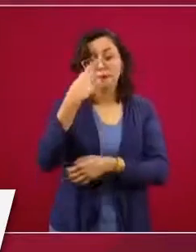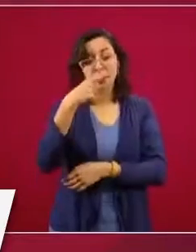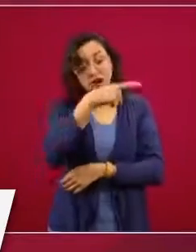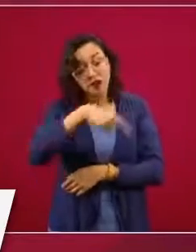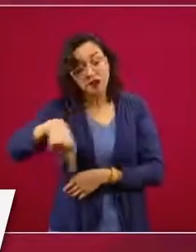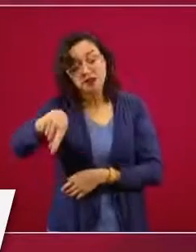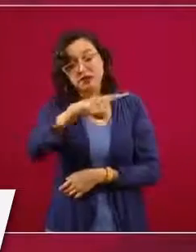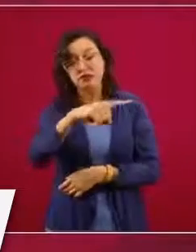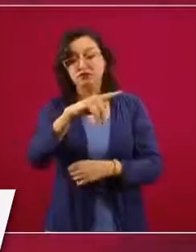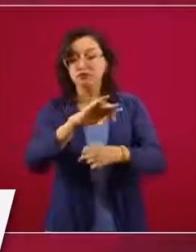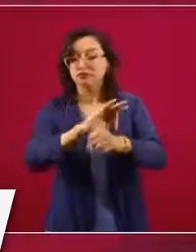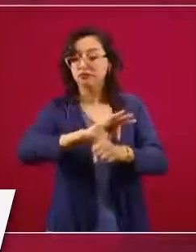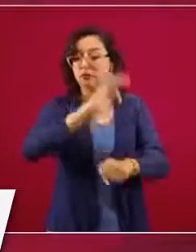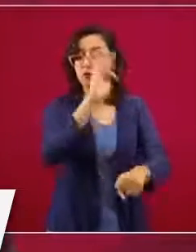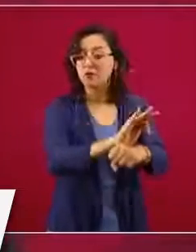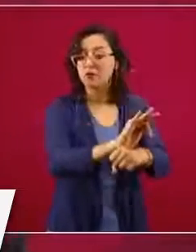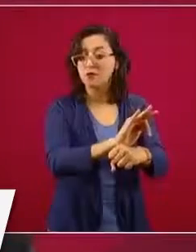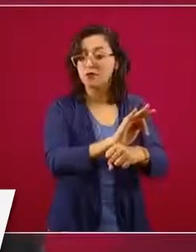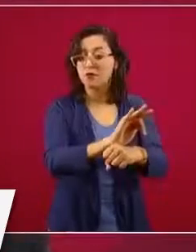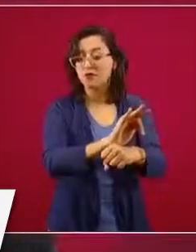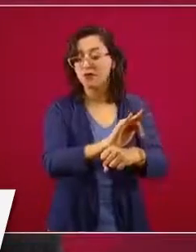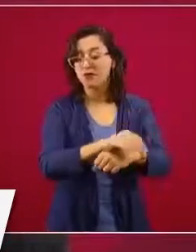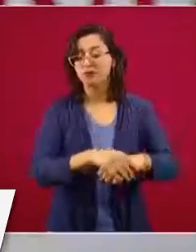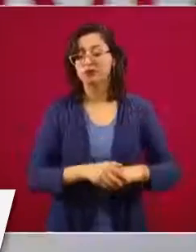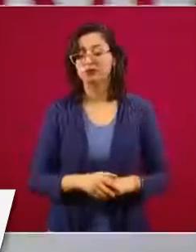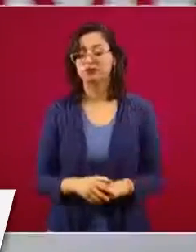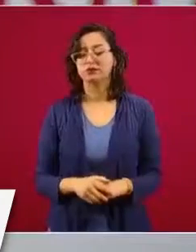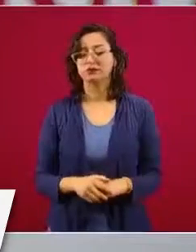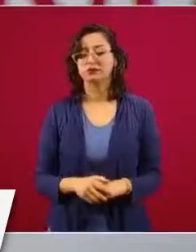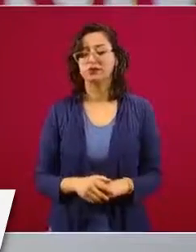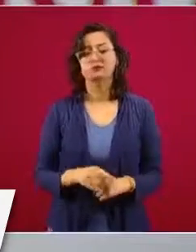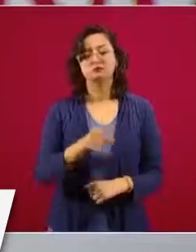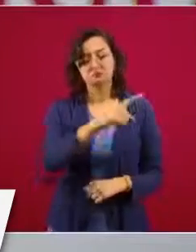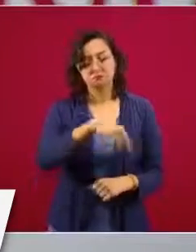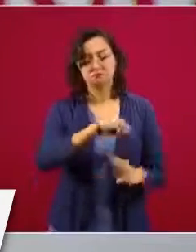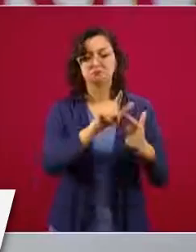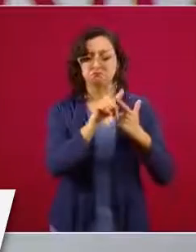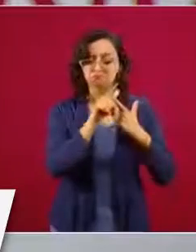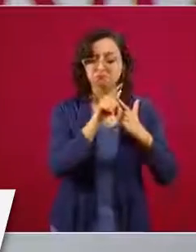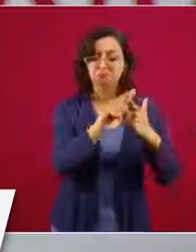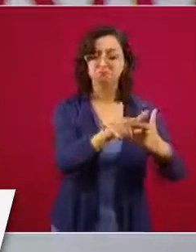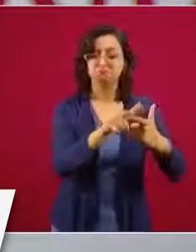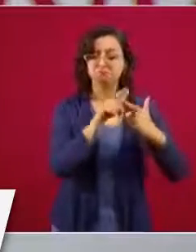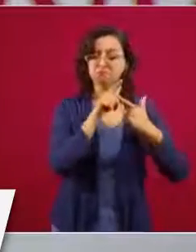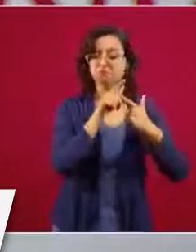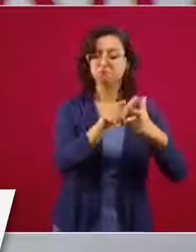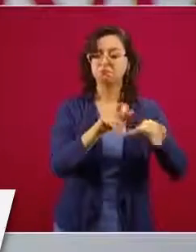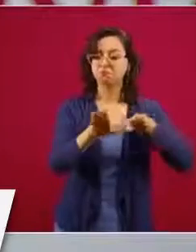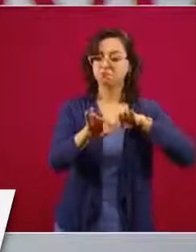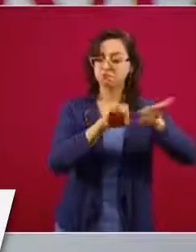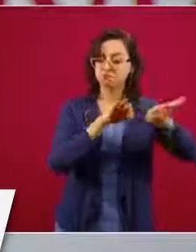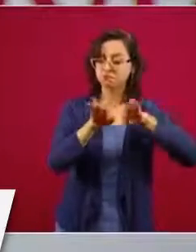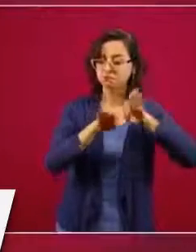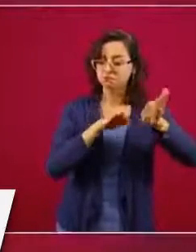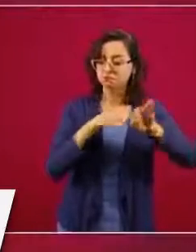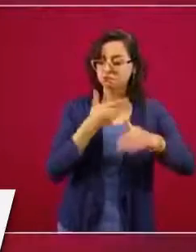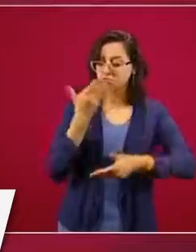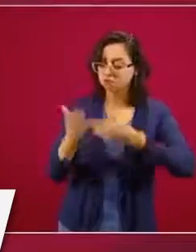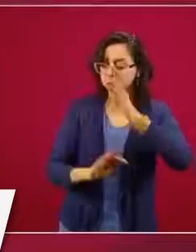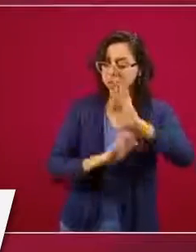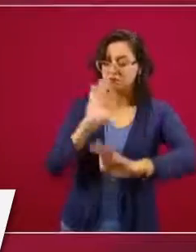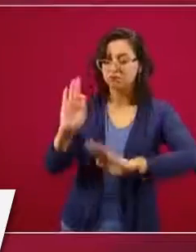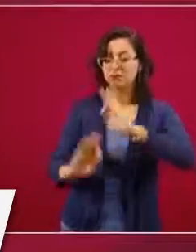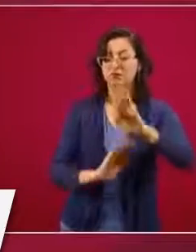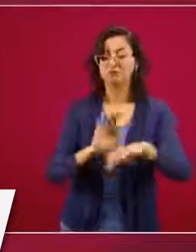a estos compañeros para que sigan sirviendo a los demás. Como dice un gran maestro